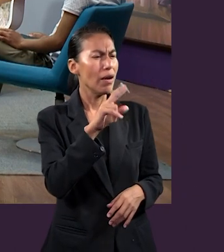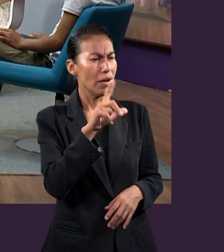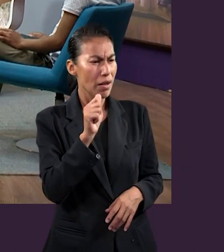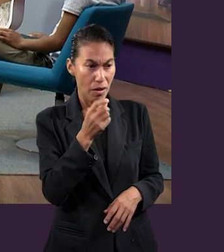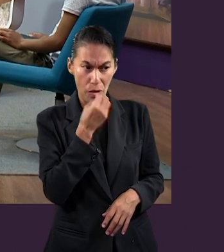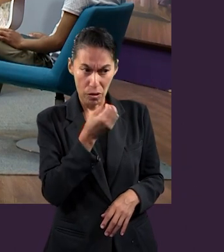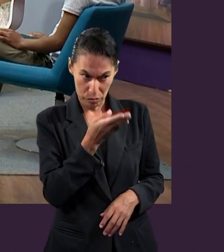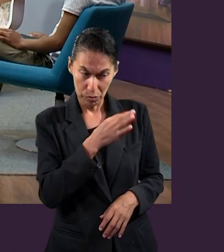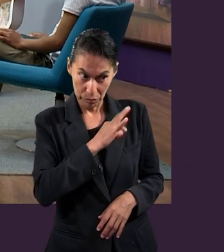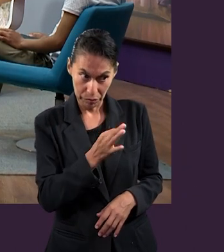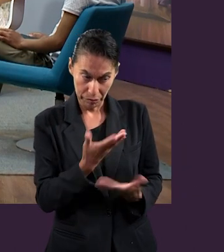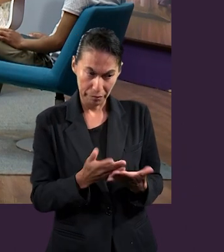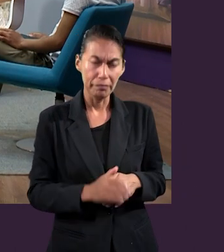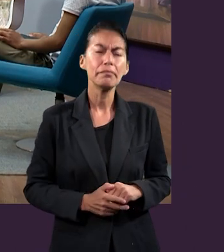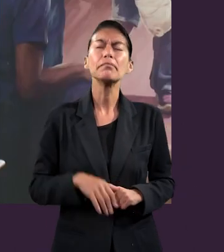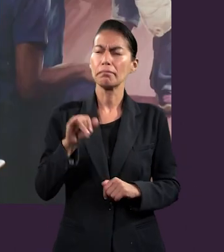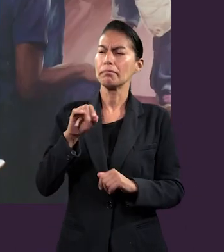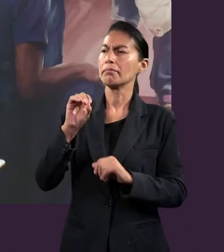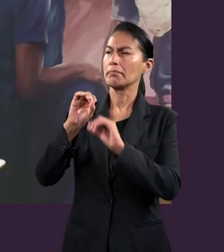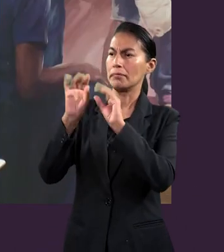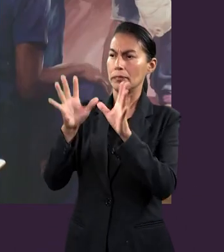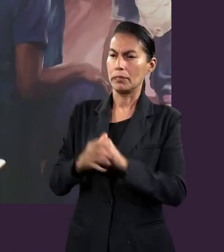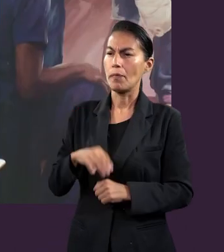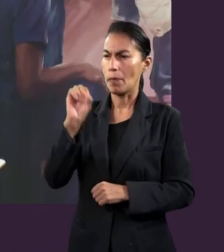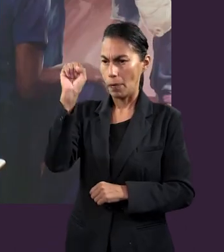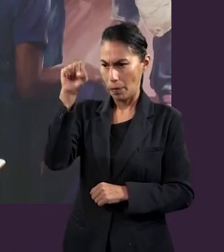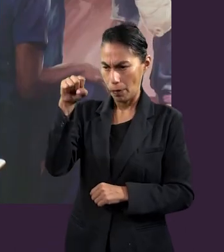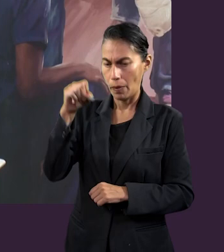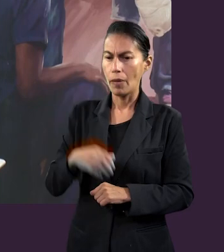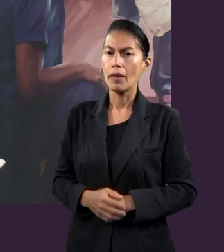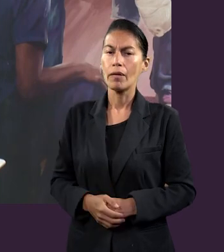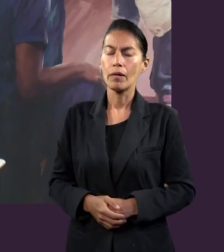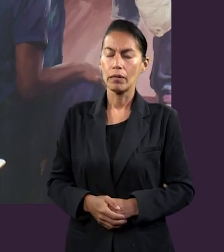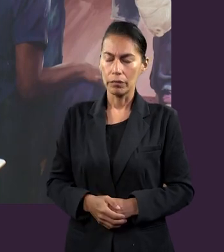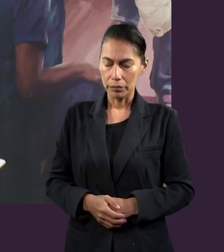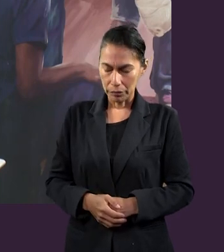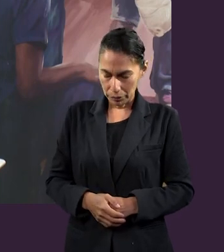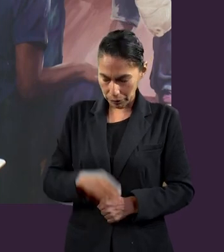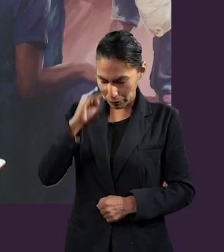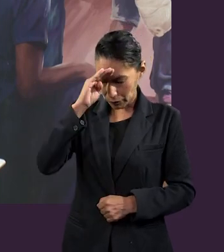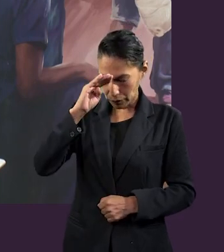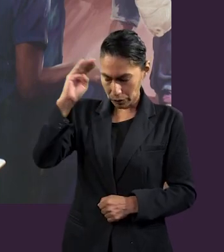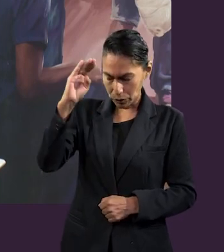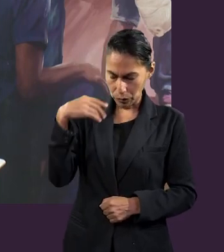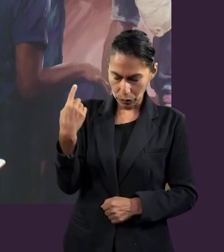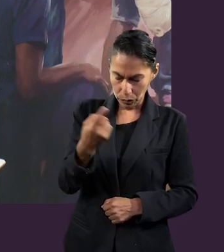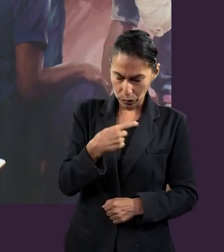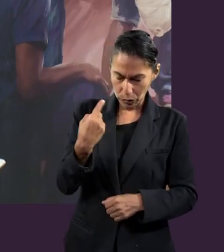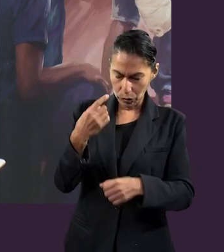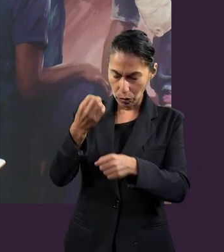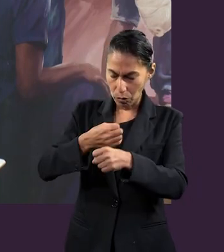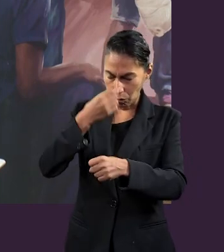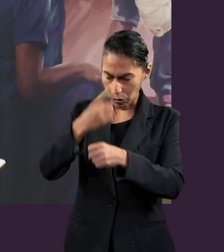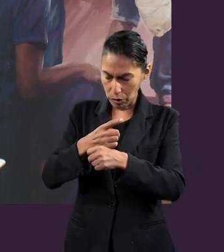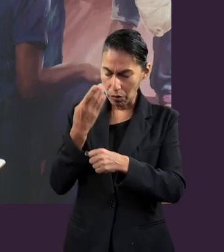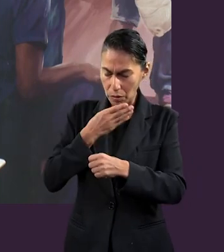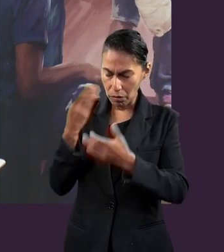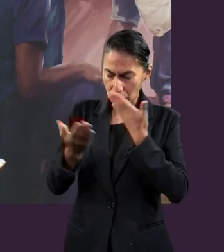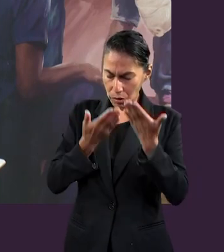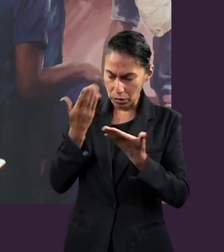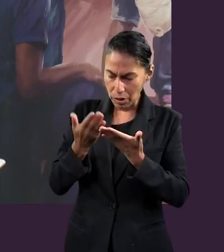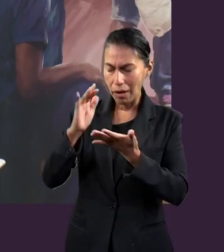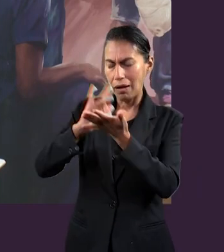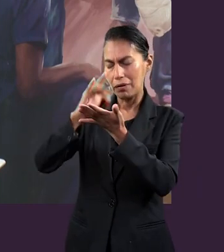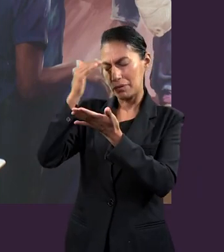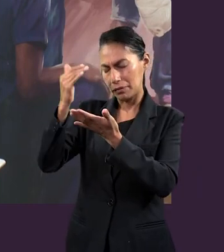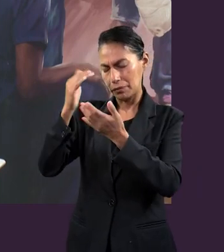en esta oración, por favor? Claro que sí. Inclinemos el rostro. Señor, te damos gracias por esta oportunidad de estudiar